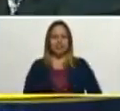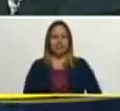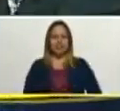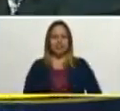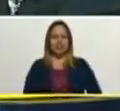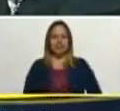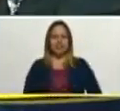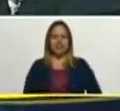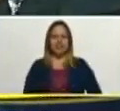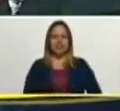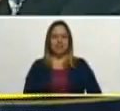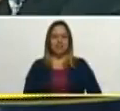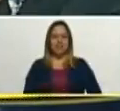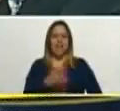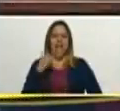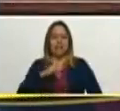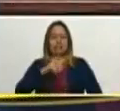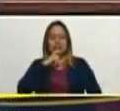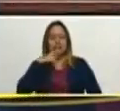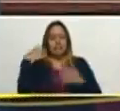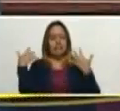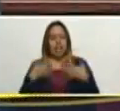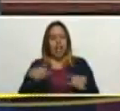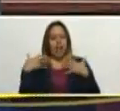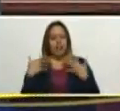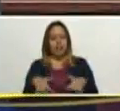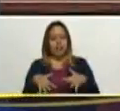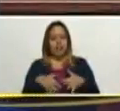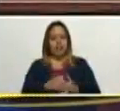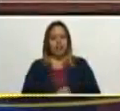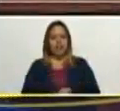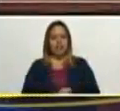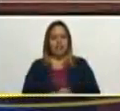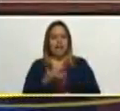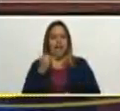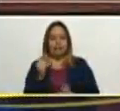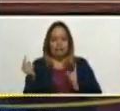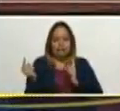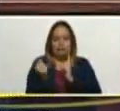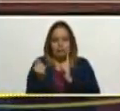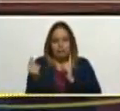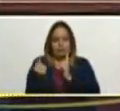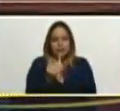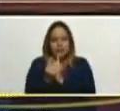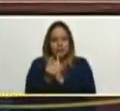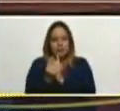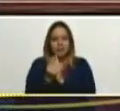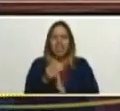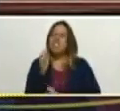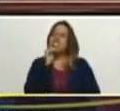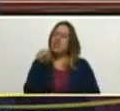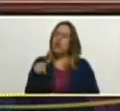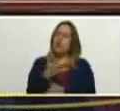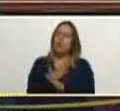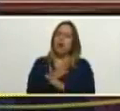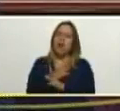la cosa está pelúa, está cerrada, está bueno el Robo Robin, hoy quién juega,